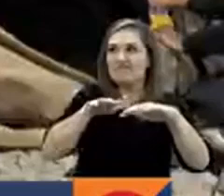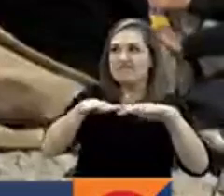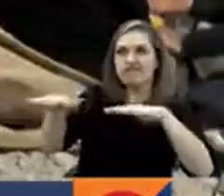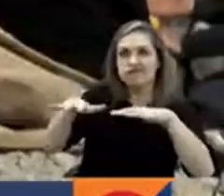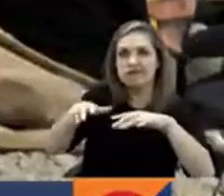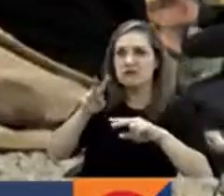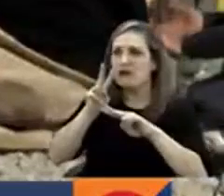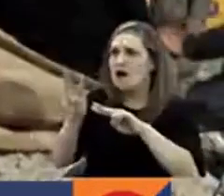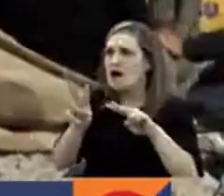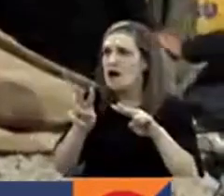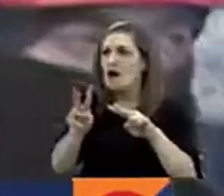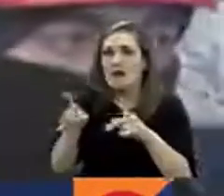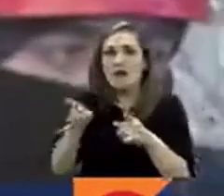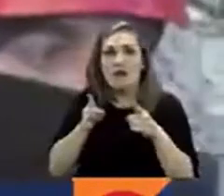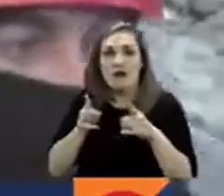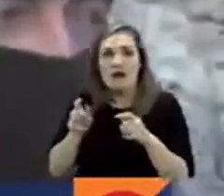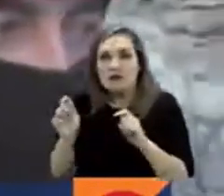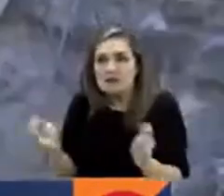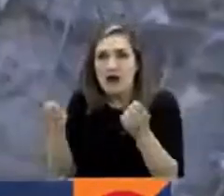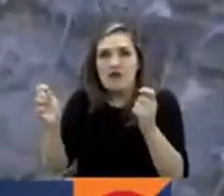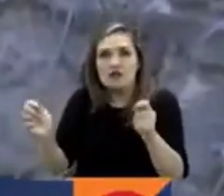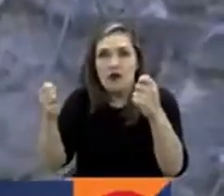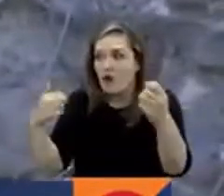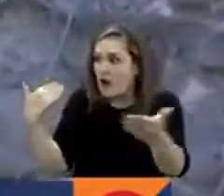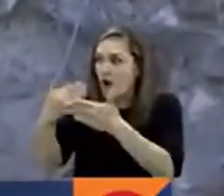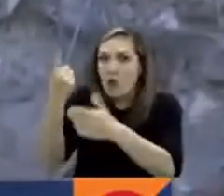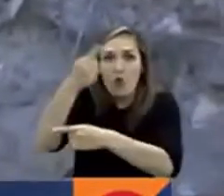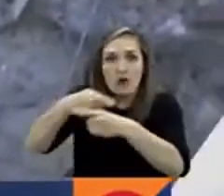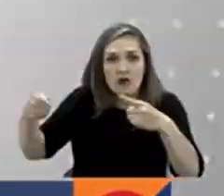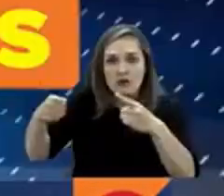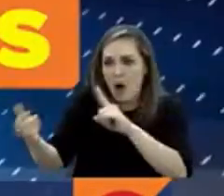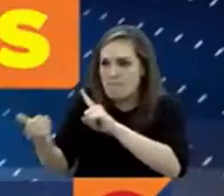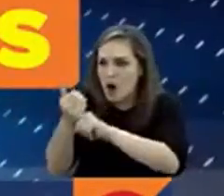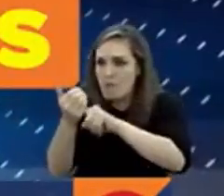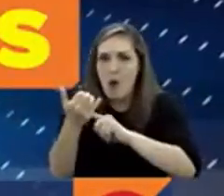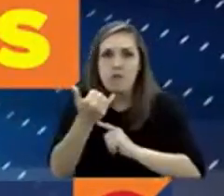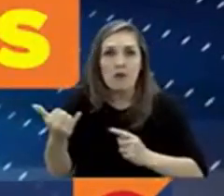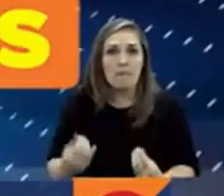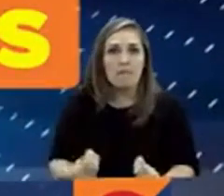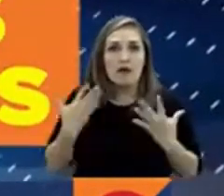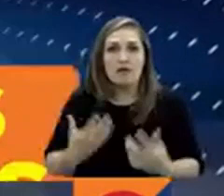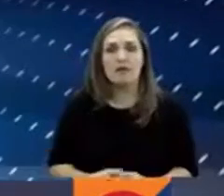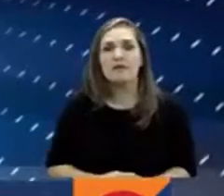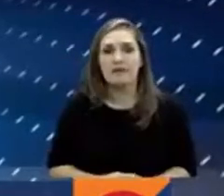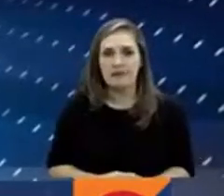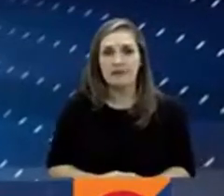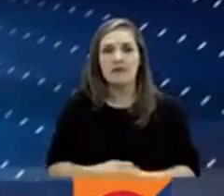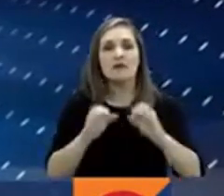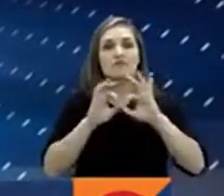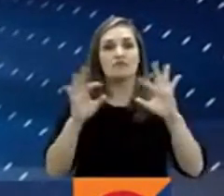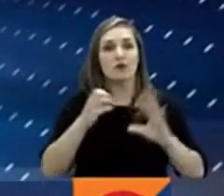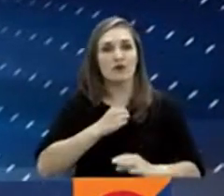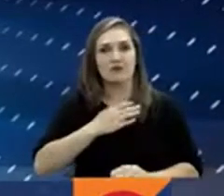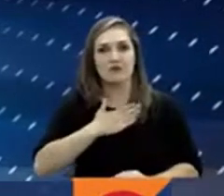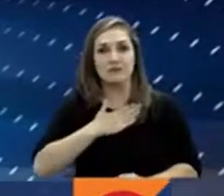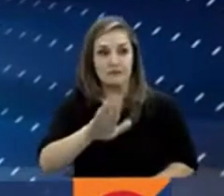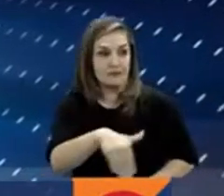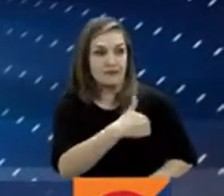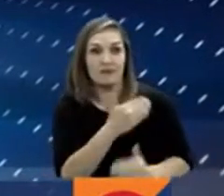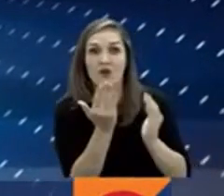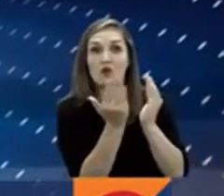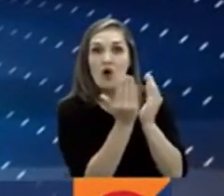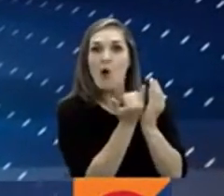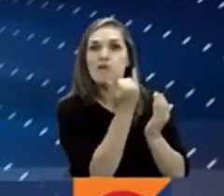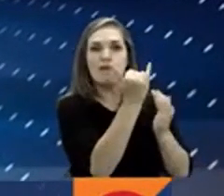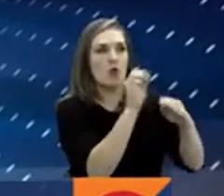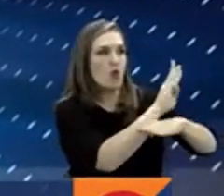afortunadas de sobrevivientes a una semana del terremoto de Turquía. En oportunidades, el Ministerio de Educación tiene una plataforma